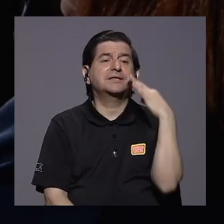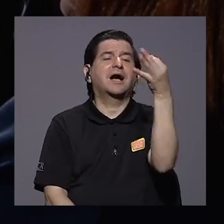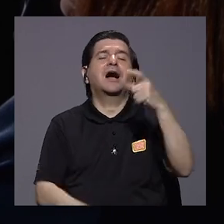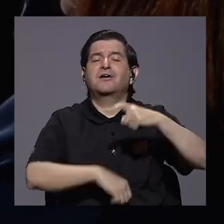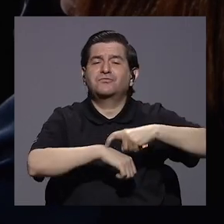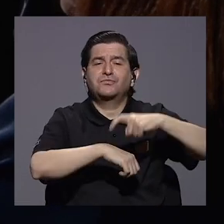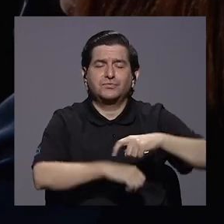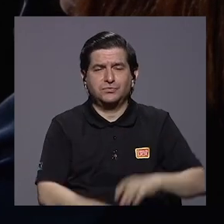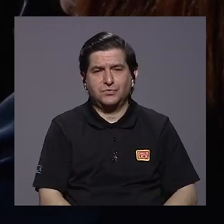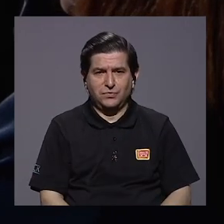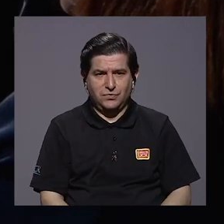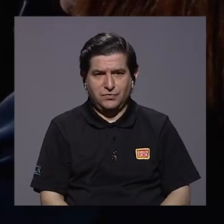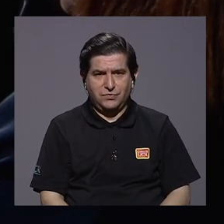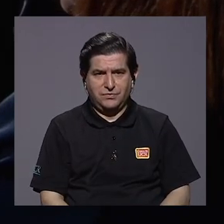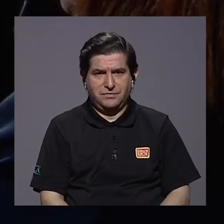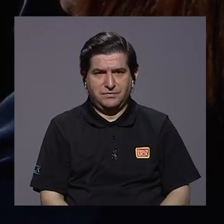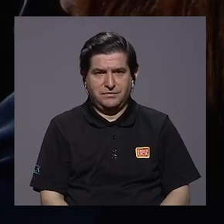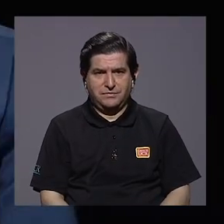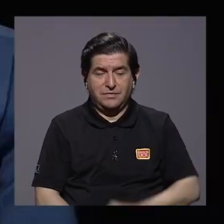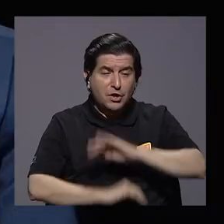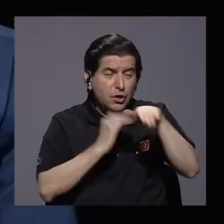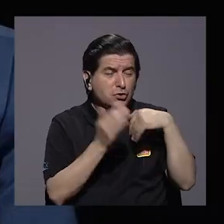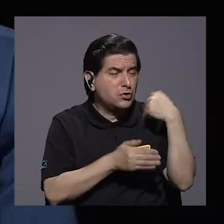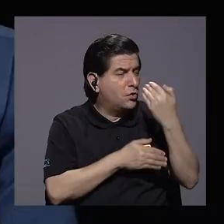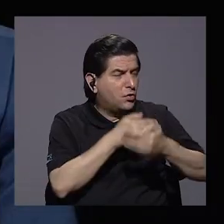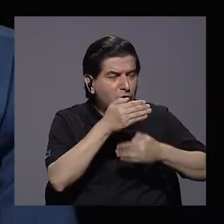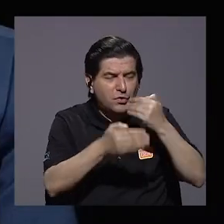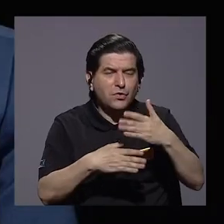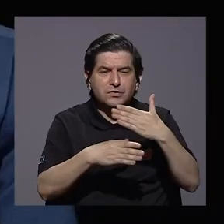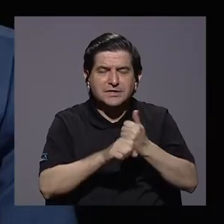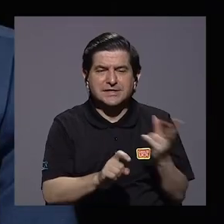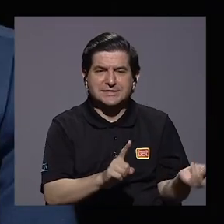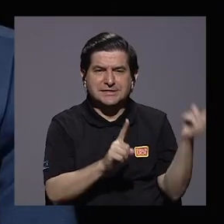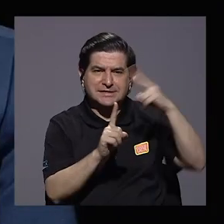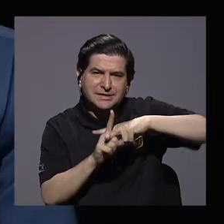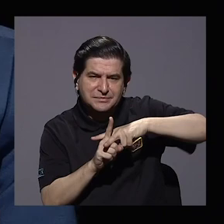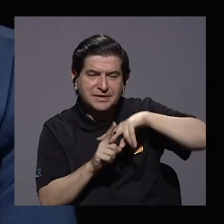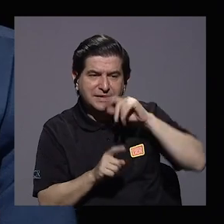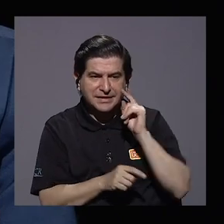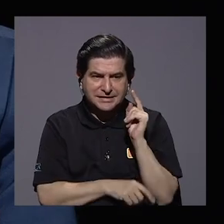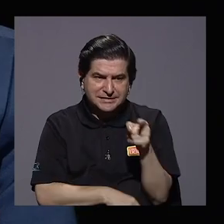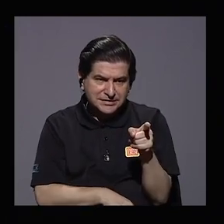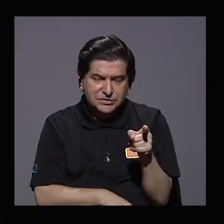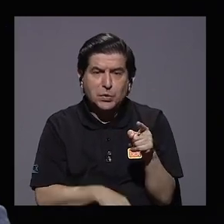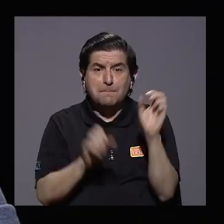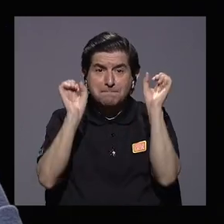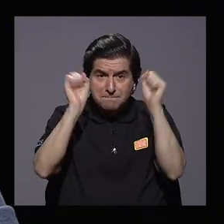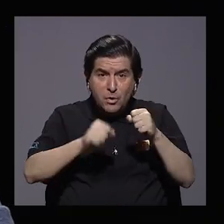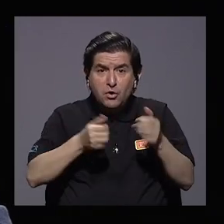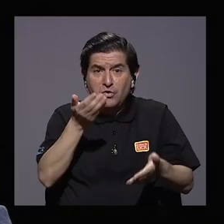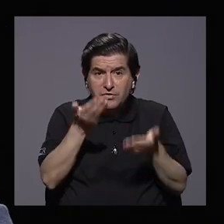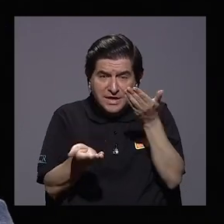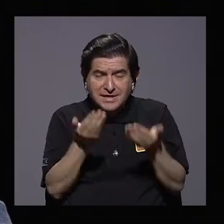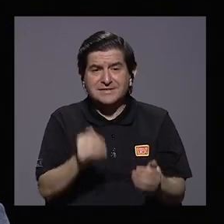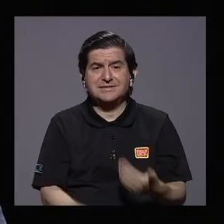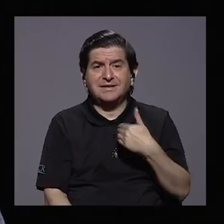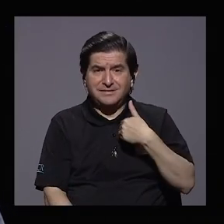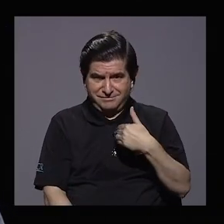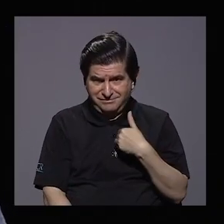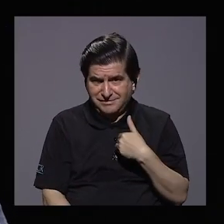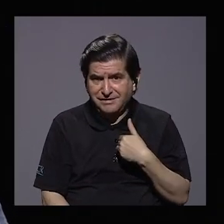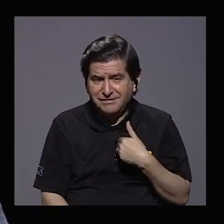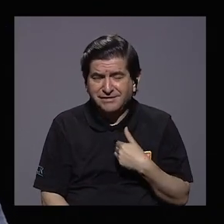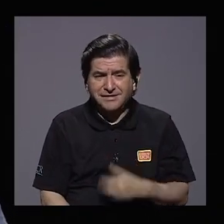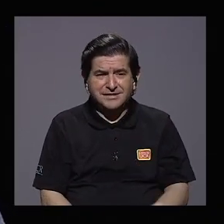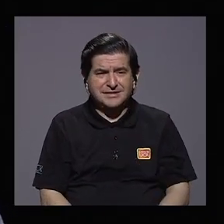largo plazo. En un cuarto plazo, todos los procedimientos que hacen la implementación de ello, doña Zoyla, podrían enfrentar una serie de